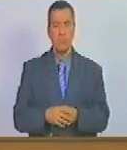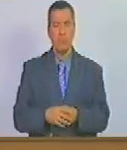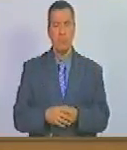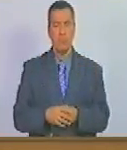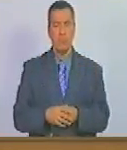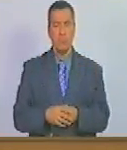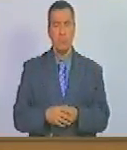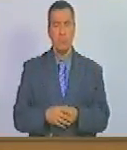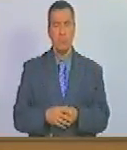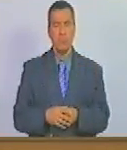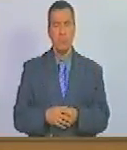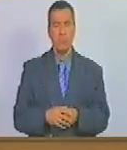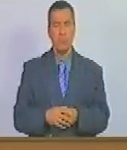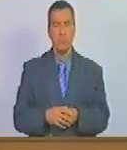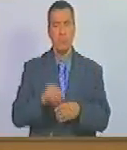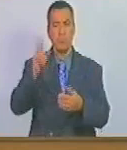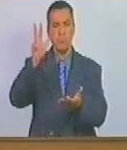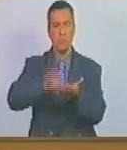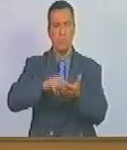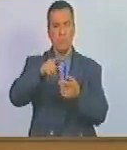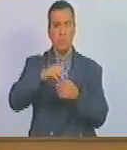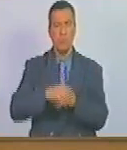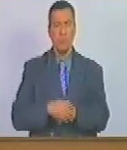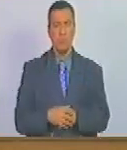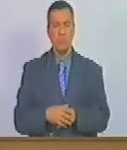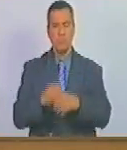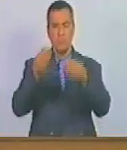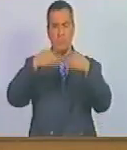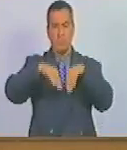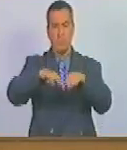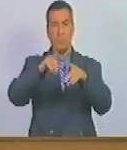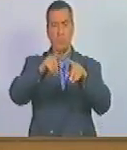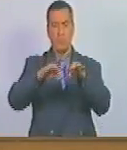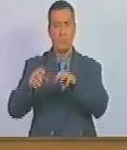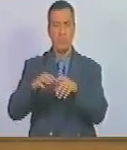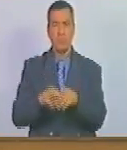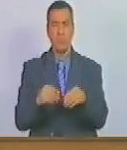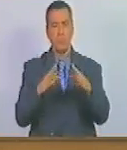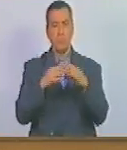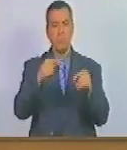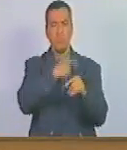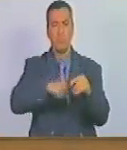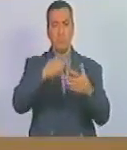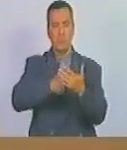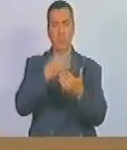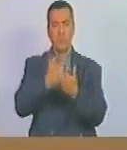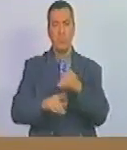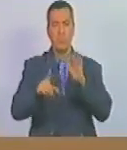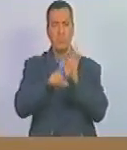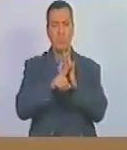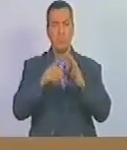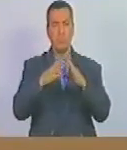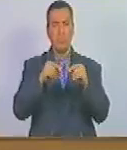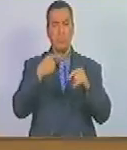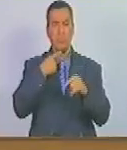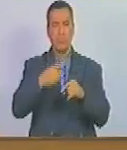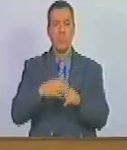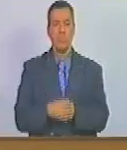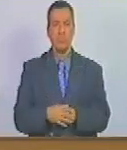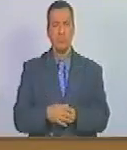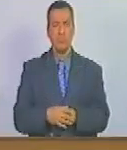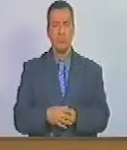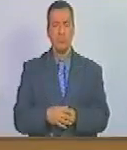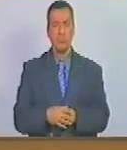queda aprobada siguiente ciudadana secretaria esto todo el proyecto de ley ciudadano presidente bien